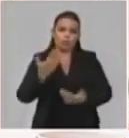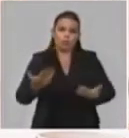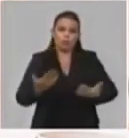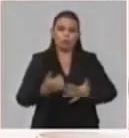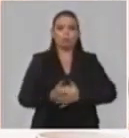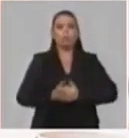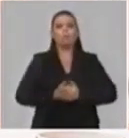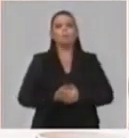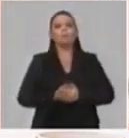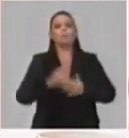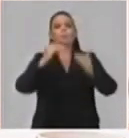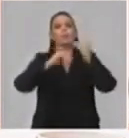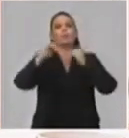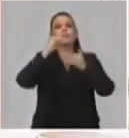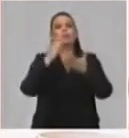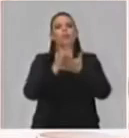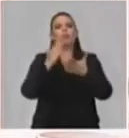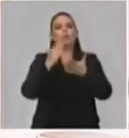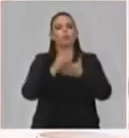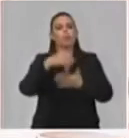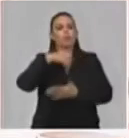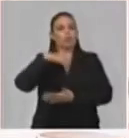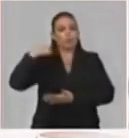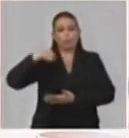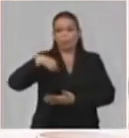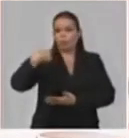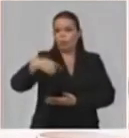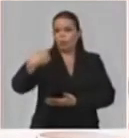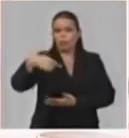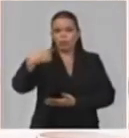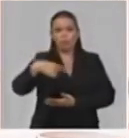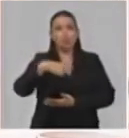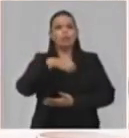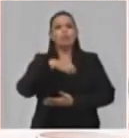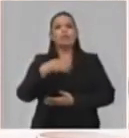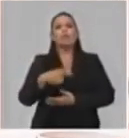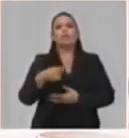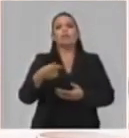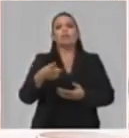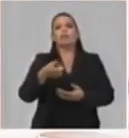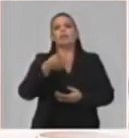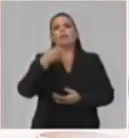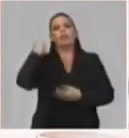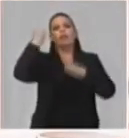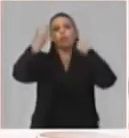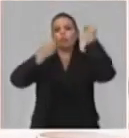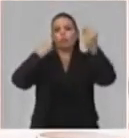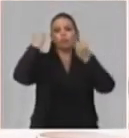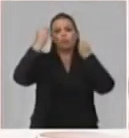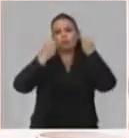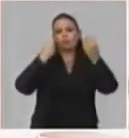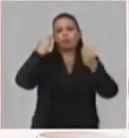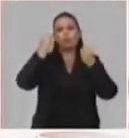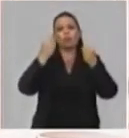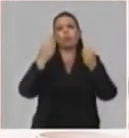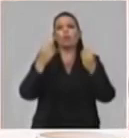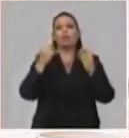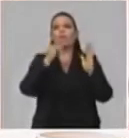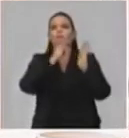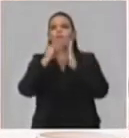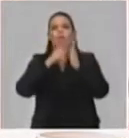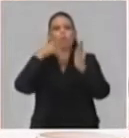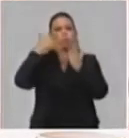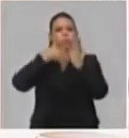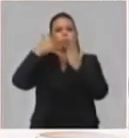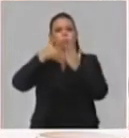Educación mantiene diariamente y además realiza una evaluación y en las videoconferencias que dos veces a la semana realizamos con los